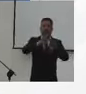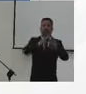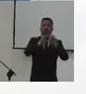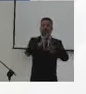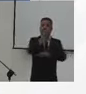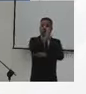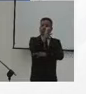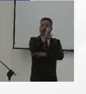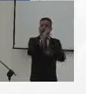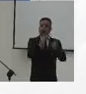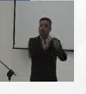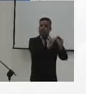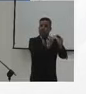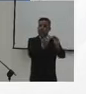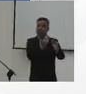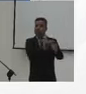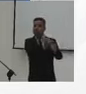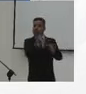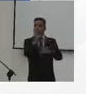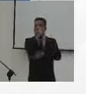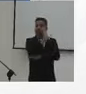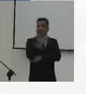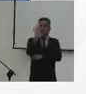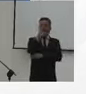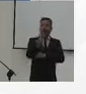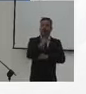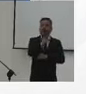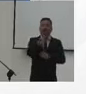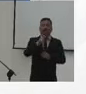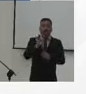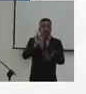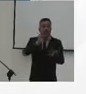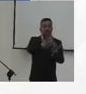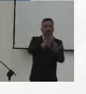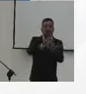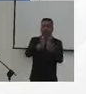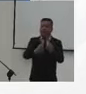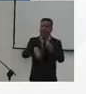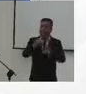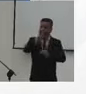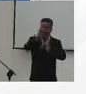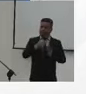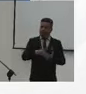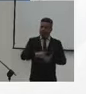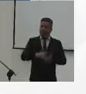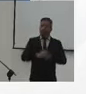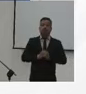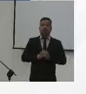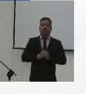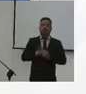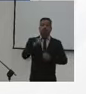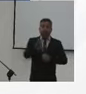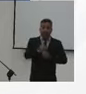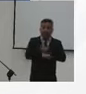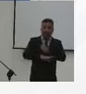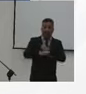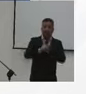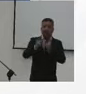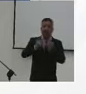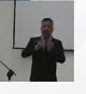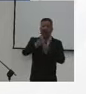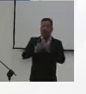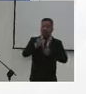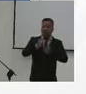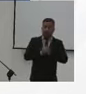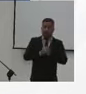las familias colombianas, en las casas colombianas, pero necesitamos llegar de una manera más decidida. Y sobre esa base,